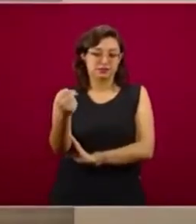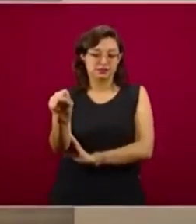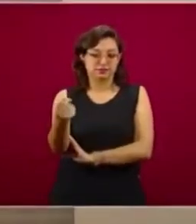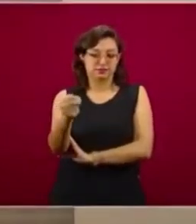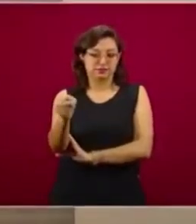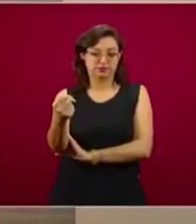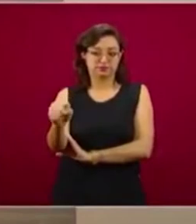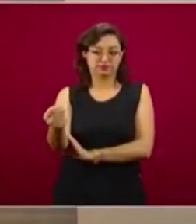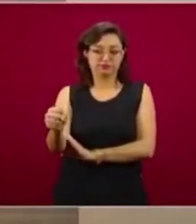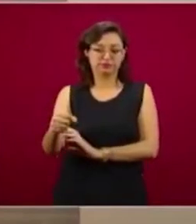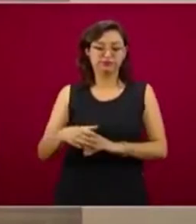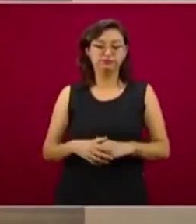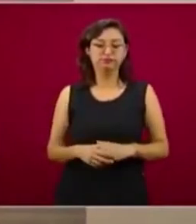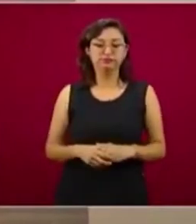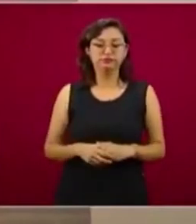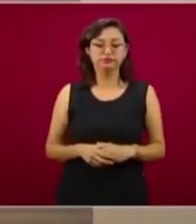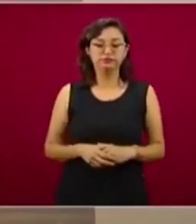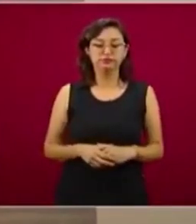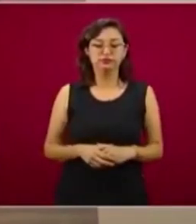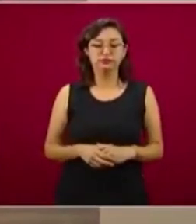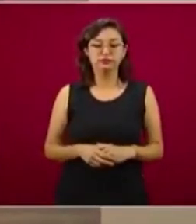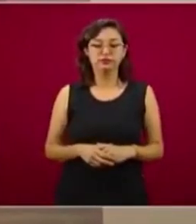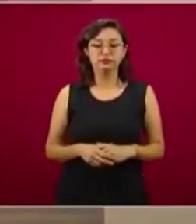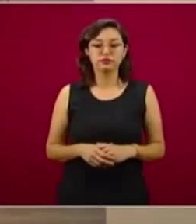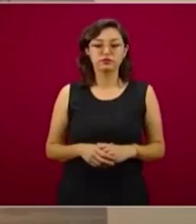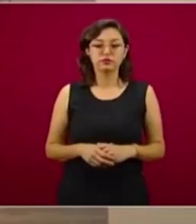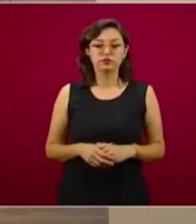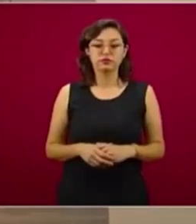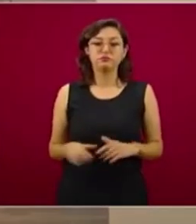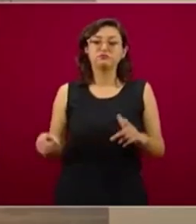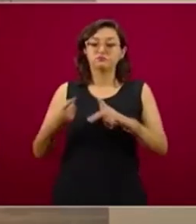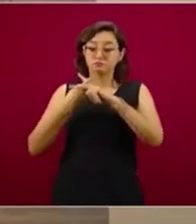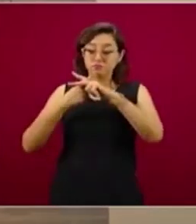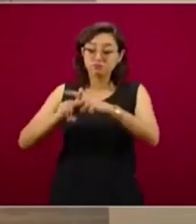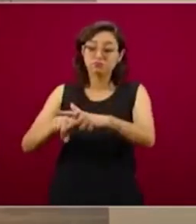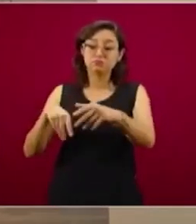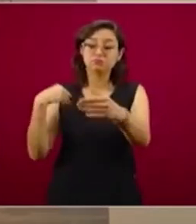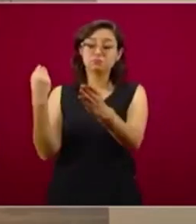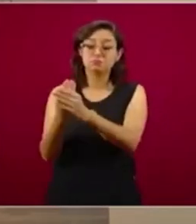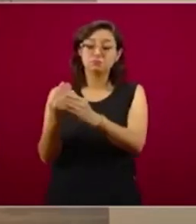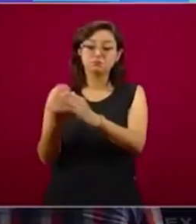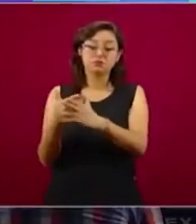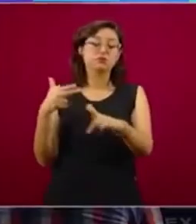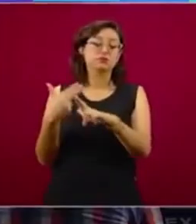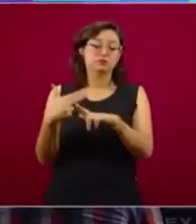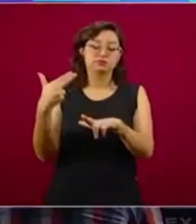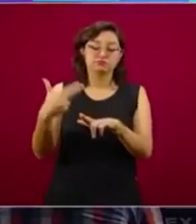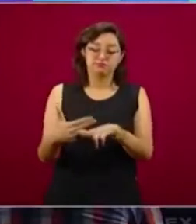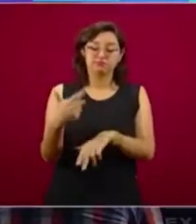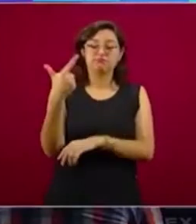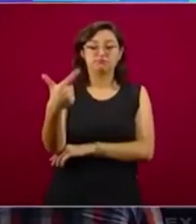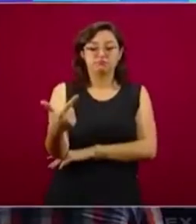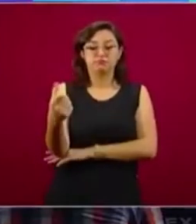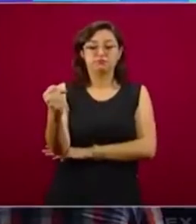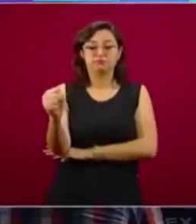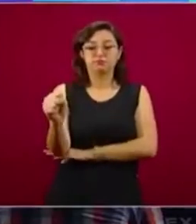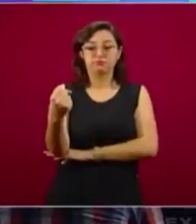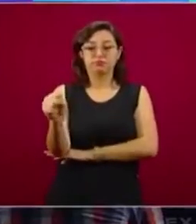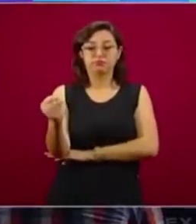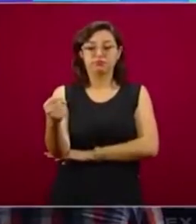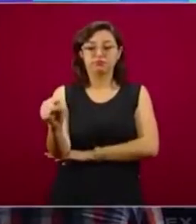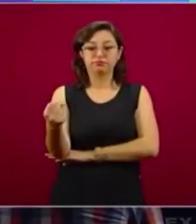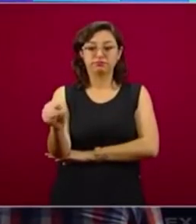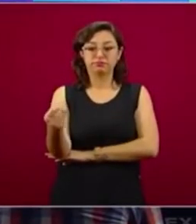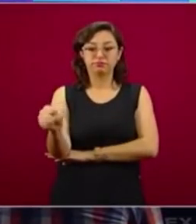Entonces, lo más próximo que podrían iniciar el curso es el 7 de septiembre. Por ejemplo, la